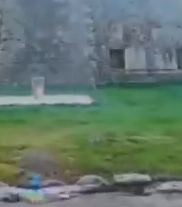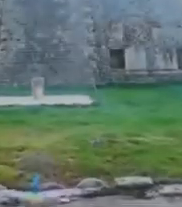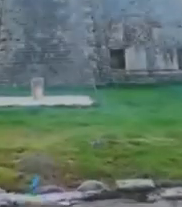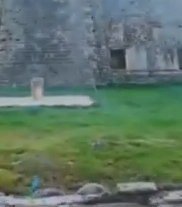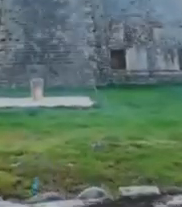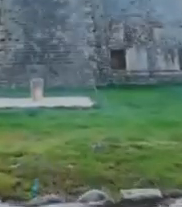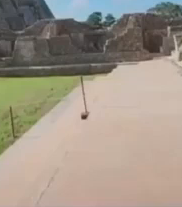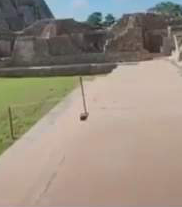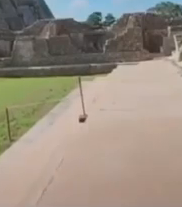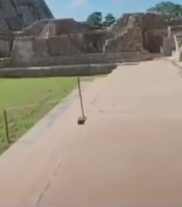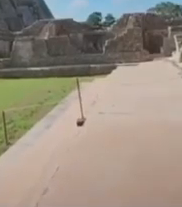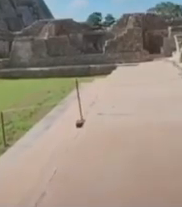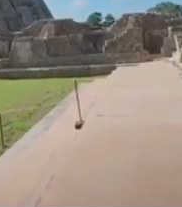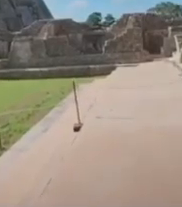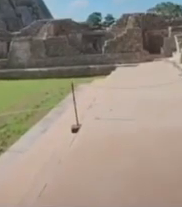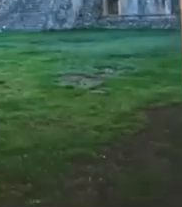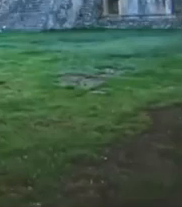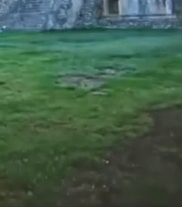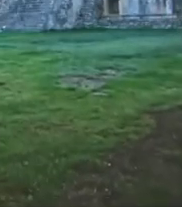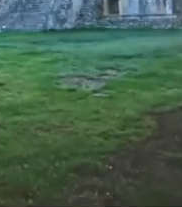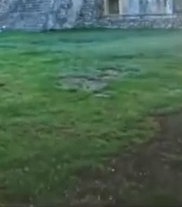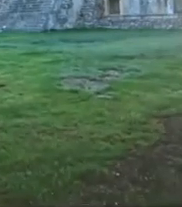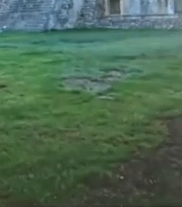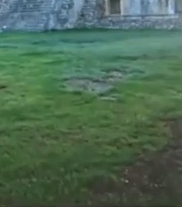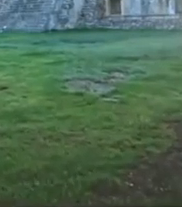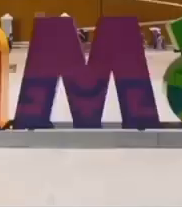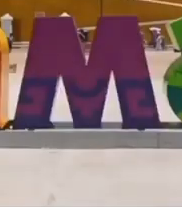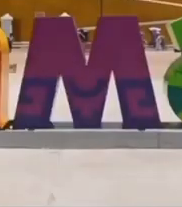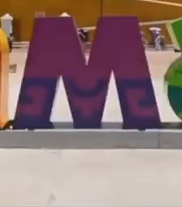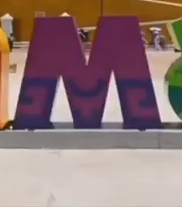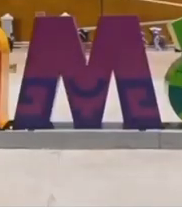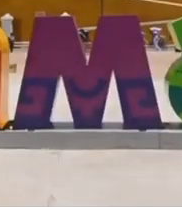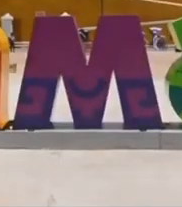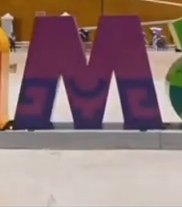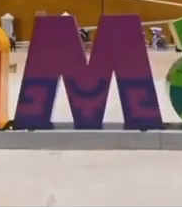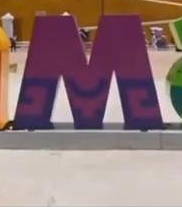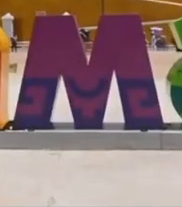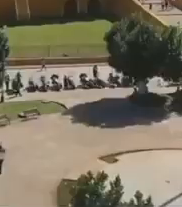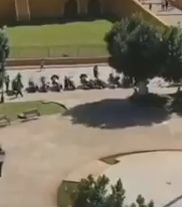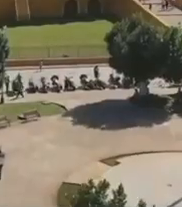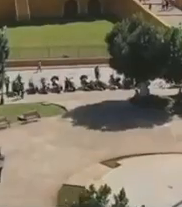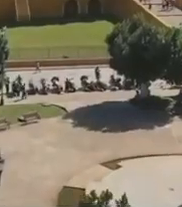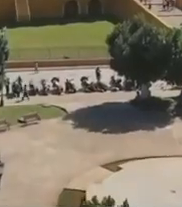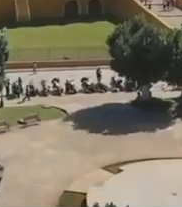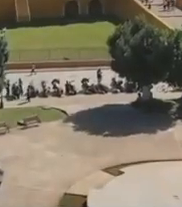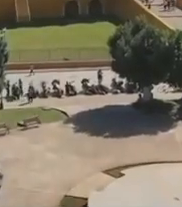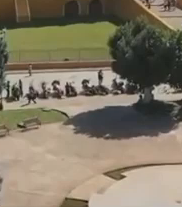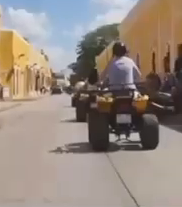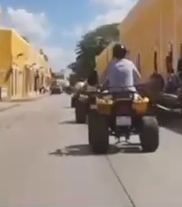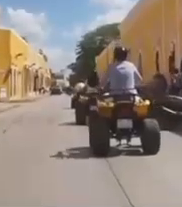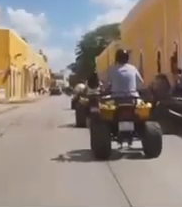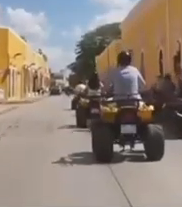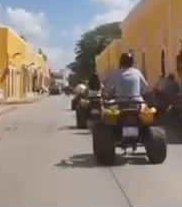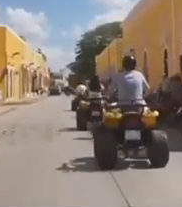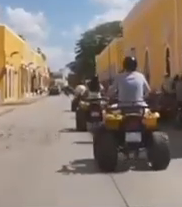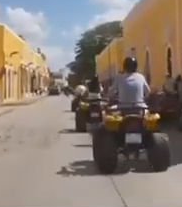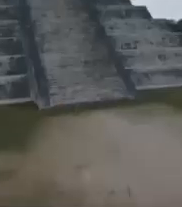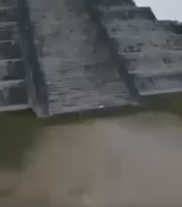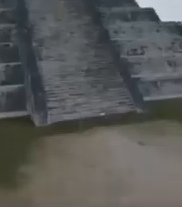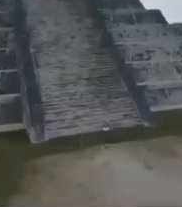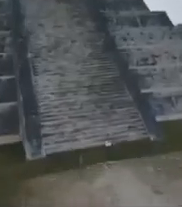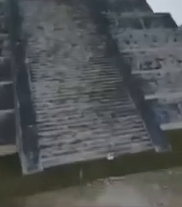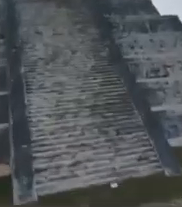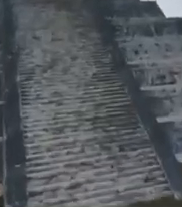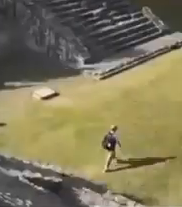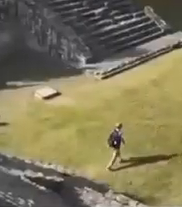Izamal, la renovación del parque, la plaza principal y la construcción del museo de sitio de Tinún, así como también, por ejemplo, el paradado turístico de Esaquí